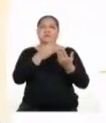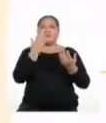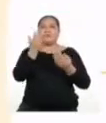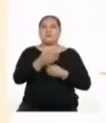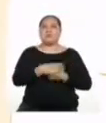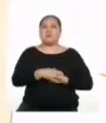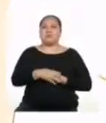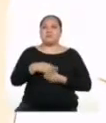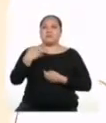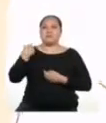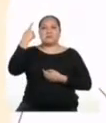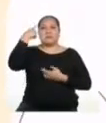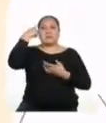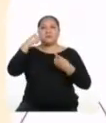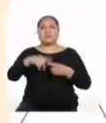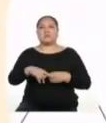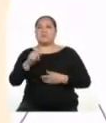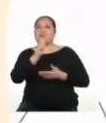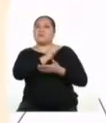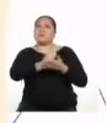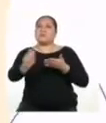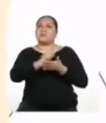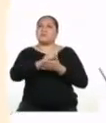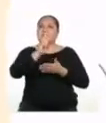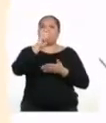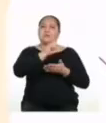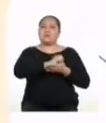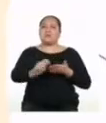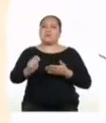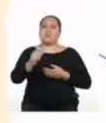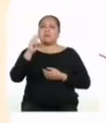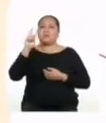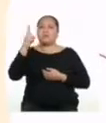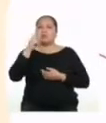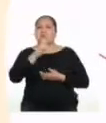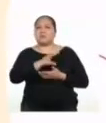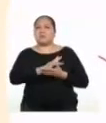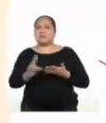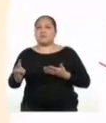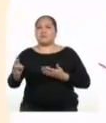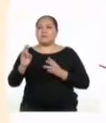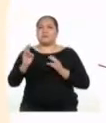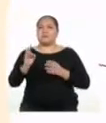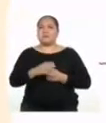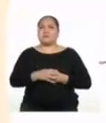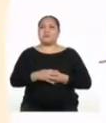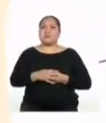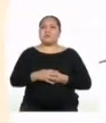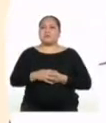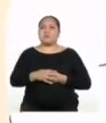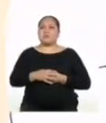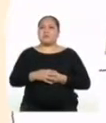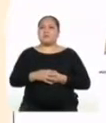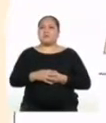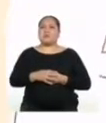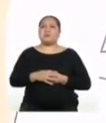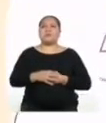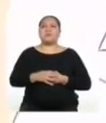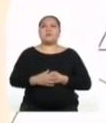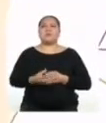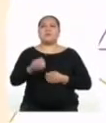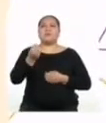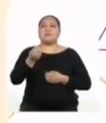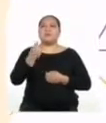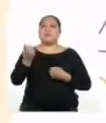Ya lo decidí. Voy a tachar estas dos ideas, la dos y la siete. ¿Y cuál ha sido tu criterio para borrarlas?